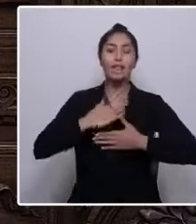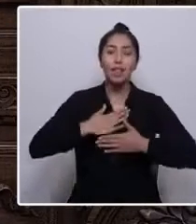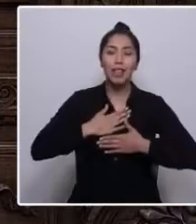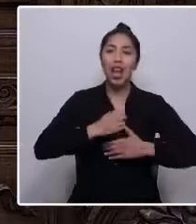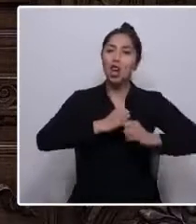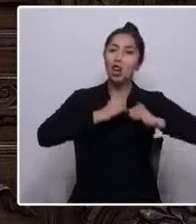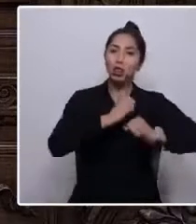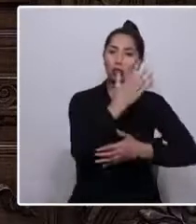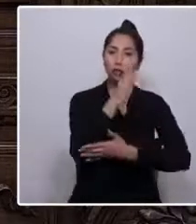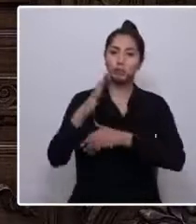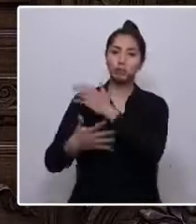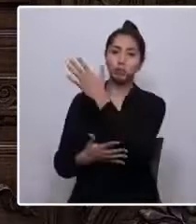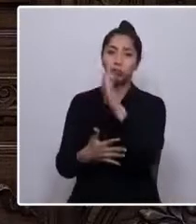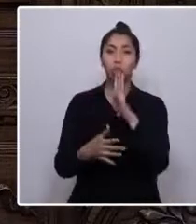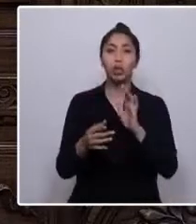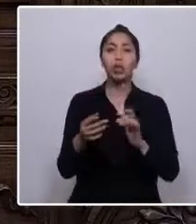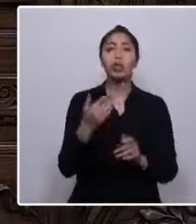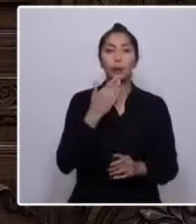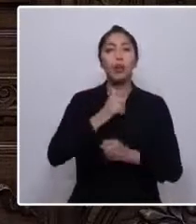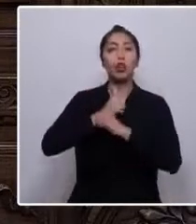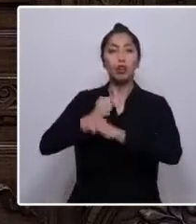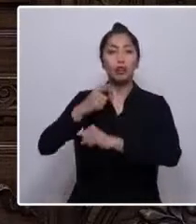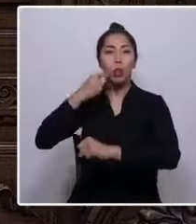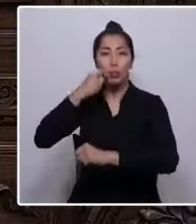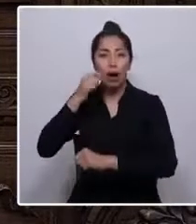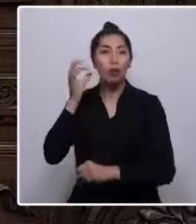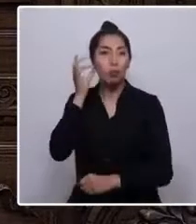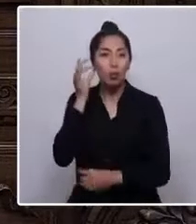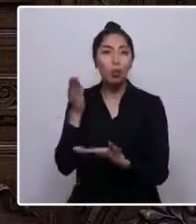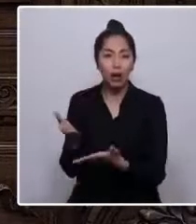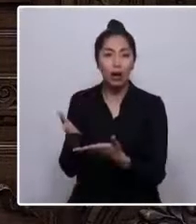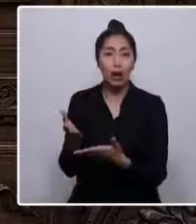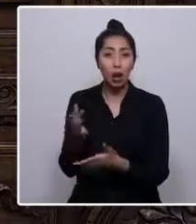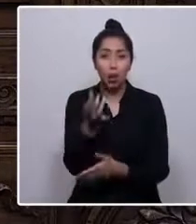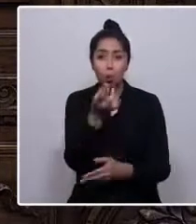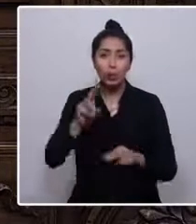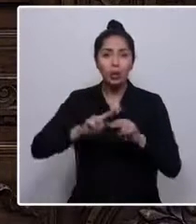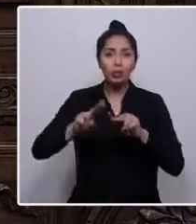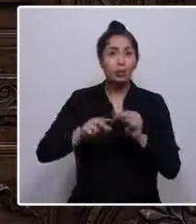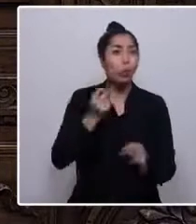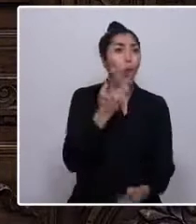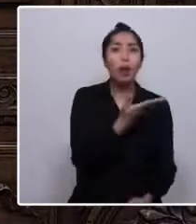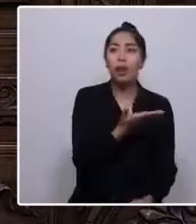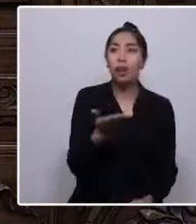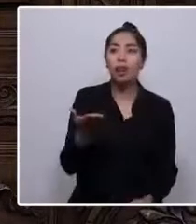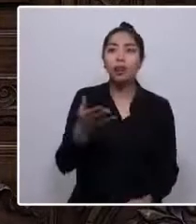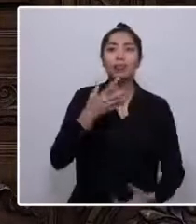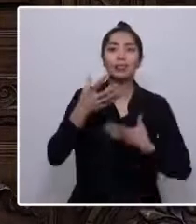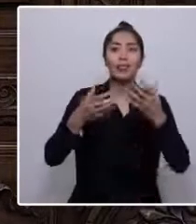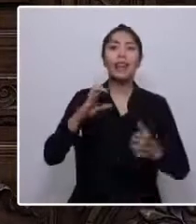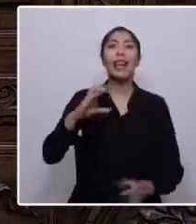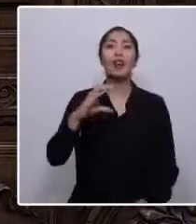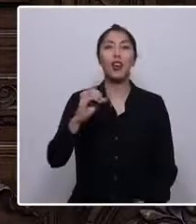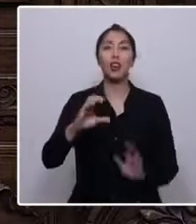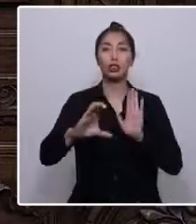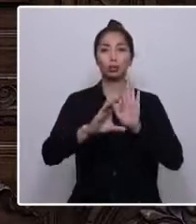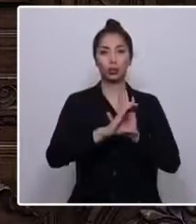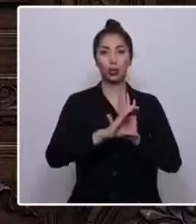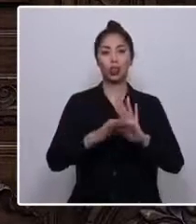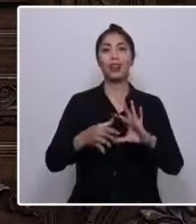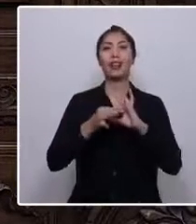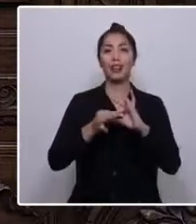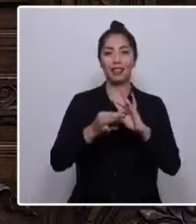al ser humano y a las mujeres. Y la única solución... ¡Es la única solución! ¡Gracias! ¡Gracias!